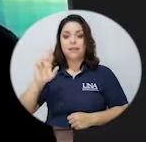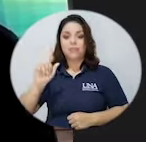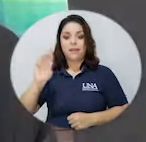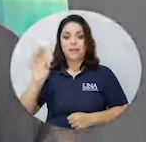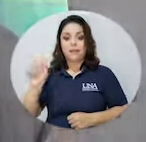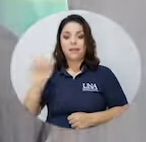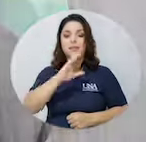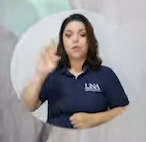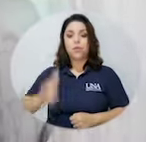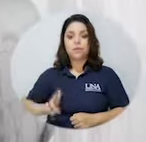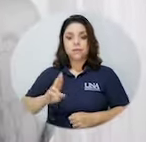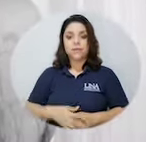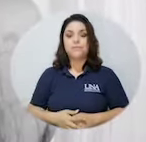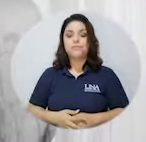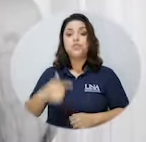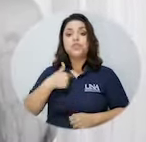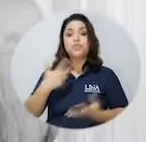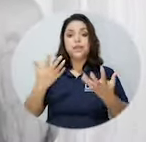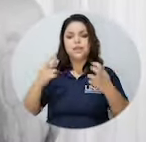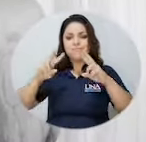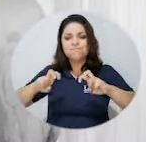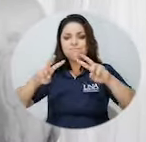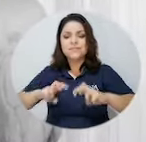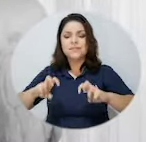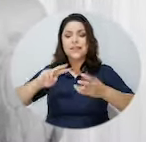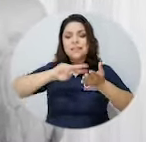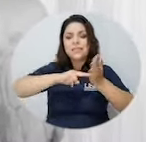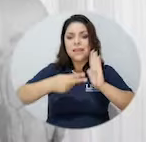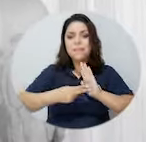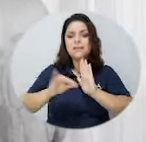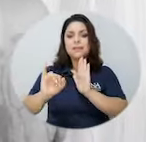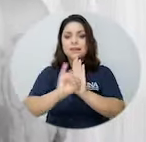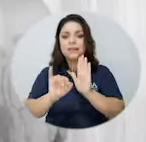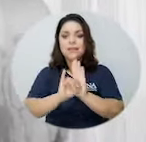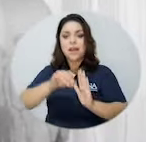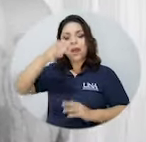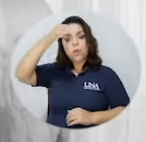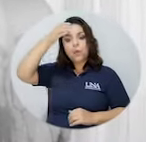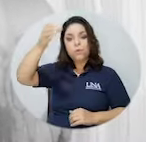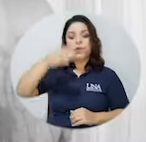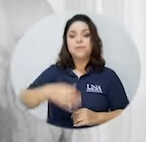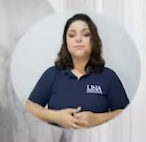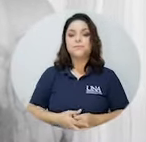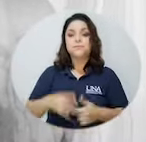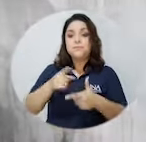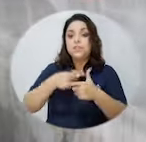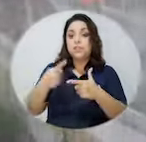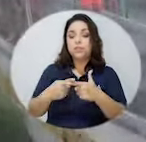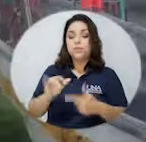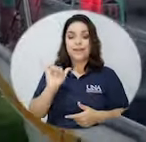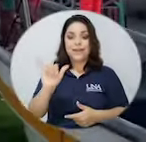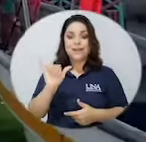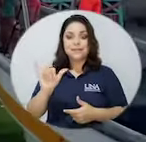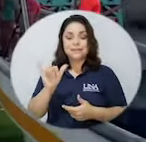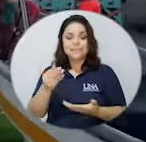me interesaba indagar sobre temáticas de identidad cultural. Entonces, ese